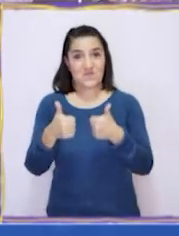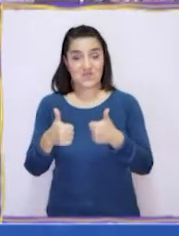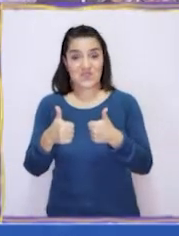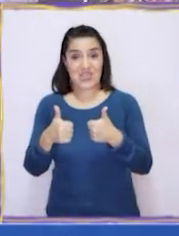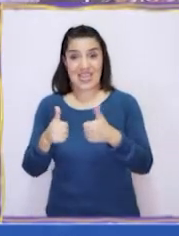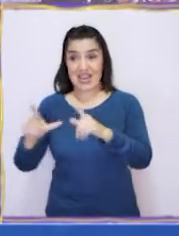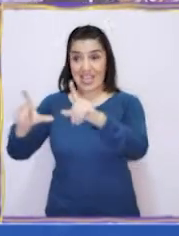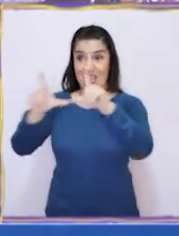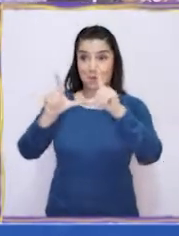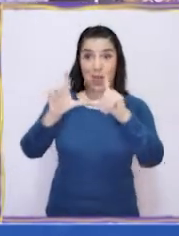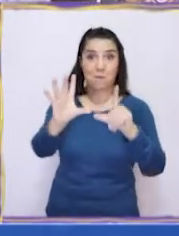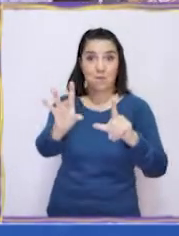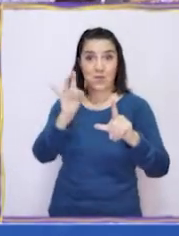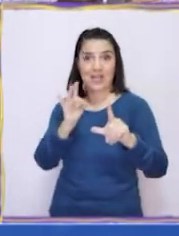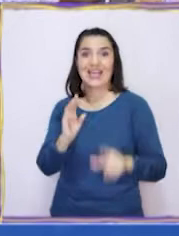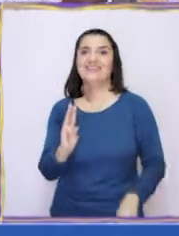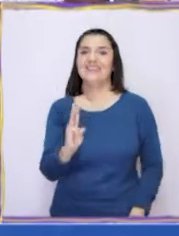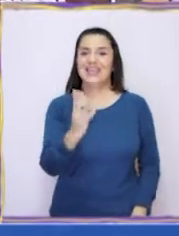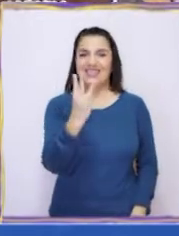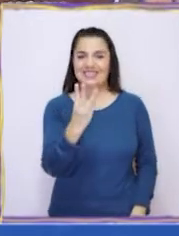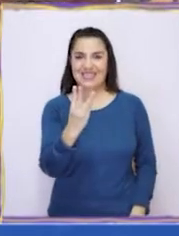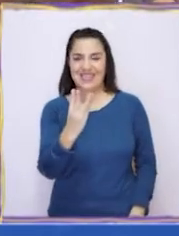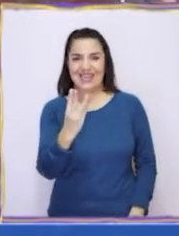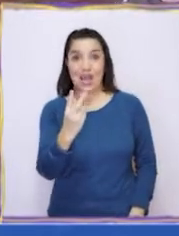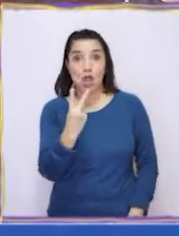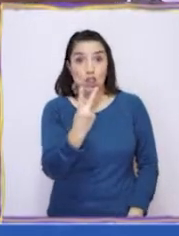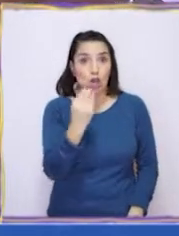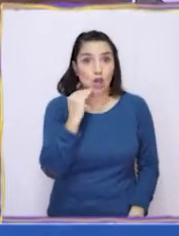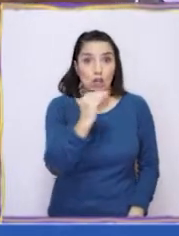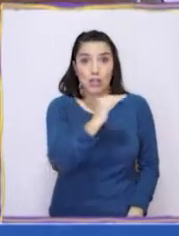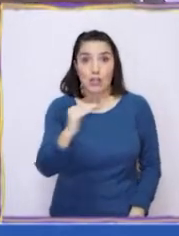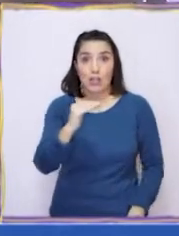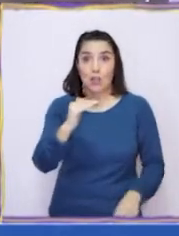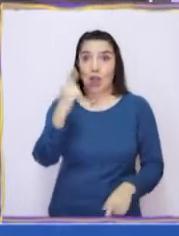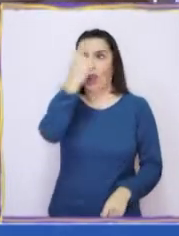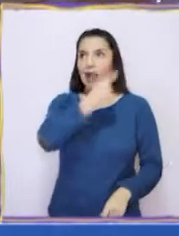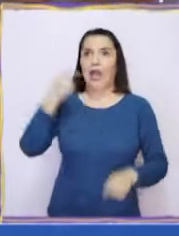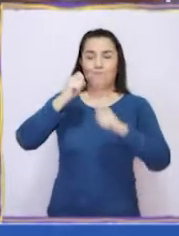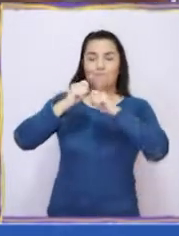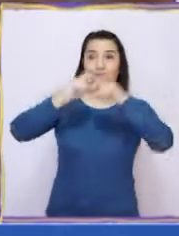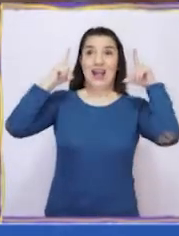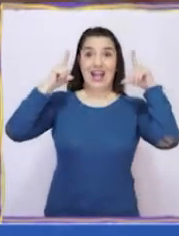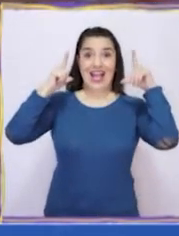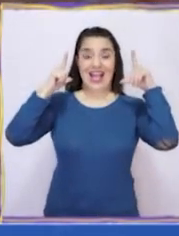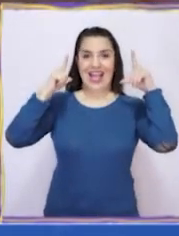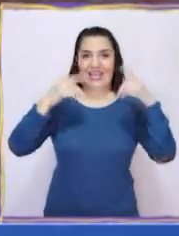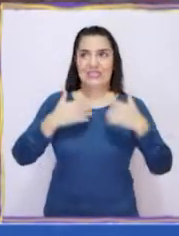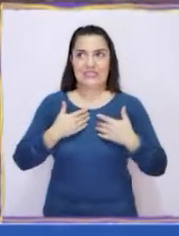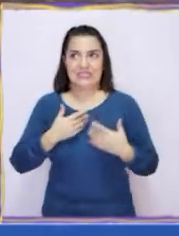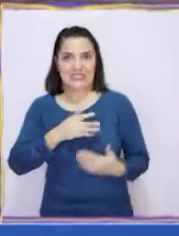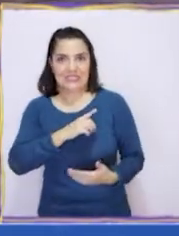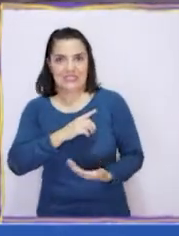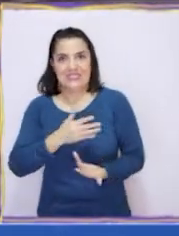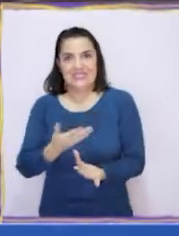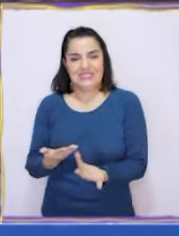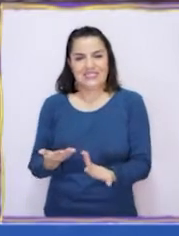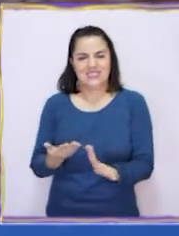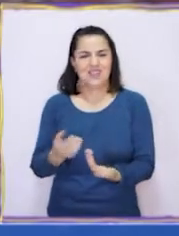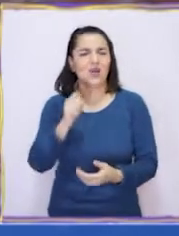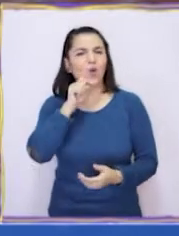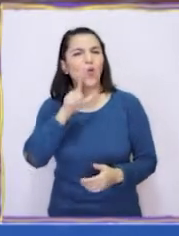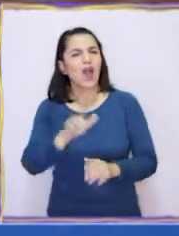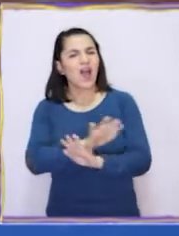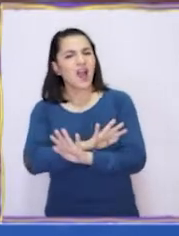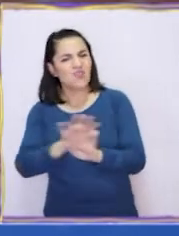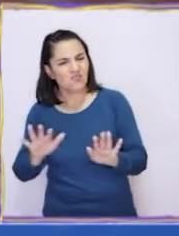¡Bien! La imagen preferida fue la tercera. La de los dos niños con cara de sorpresa y medios culpables. ¿Qué